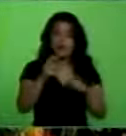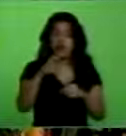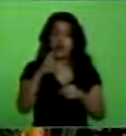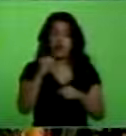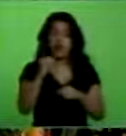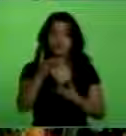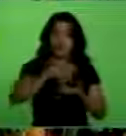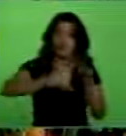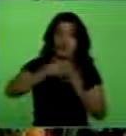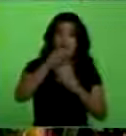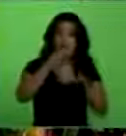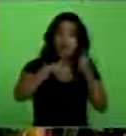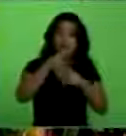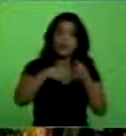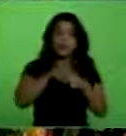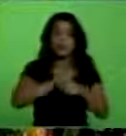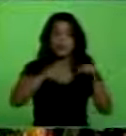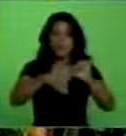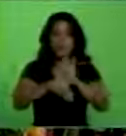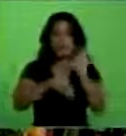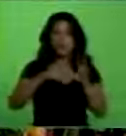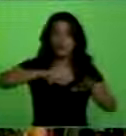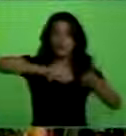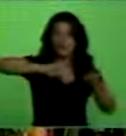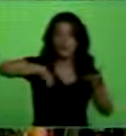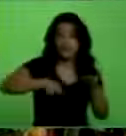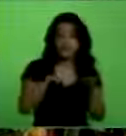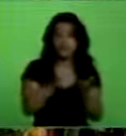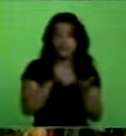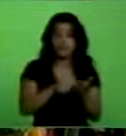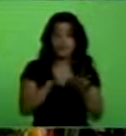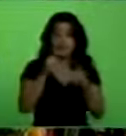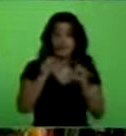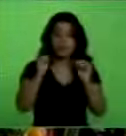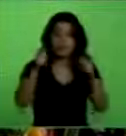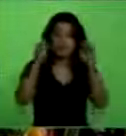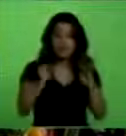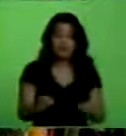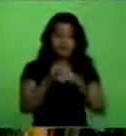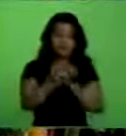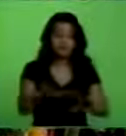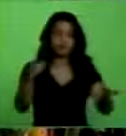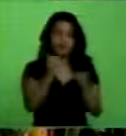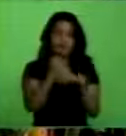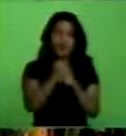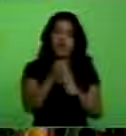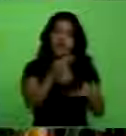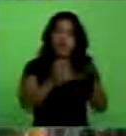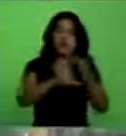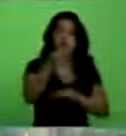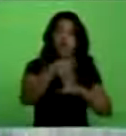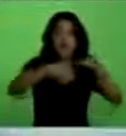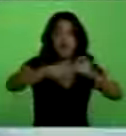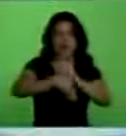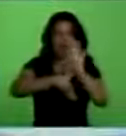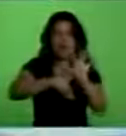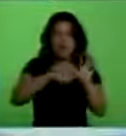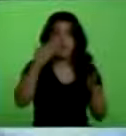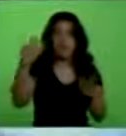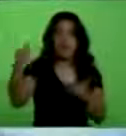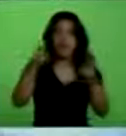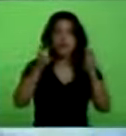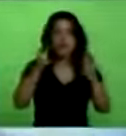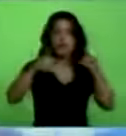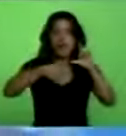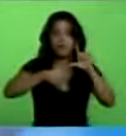Así que, a nombre de nuestro comandante Hugo Chávez, yo voy a firmar esto, para que entre en vigencia y el ECOALBA como espacio económico de